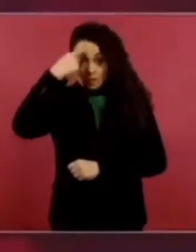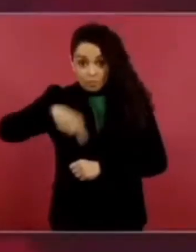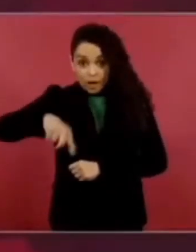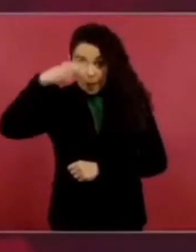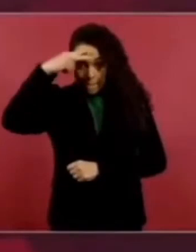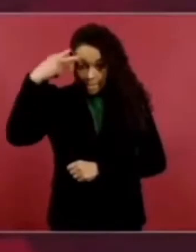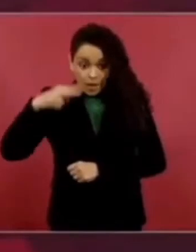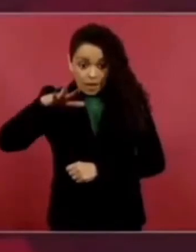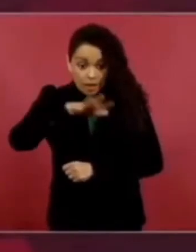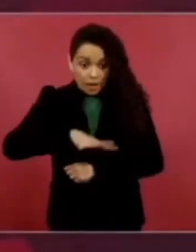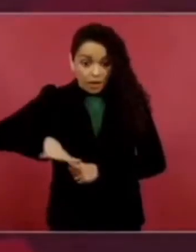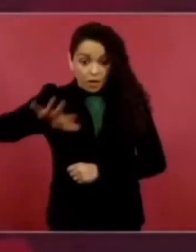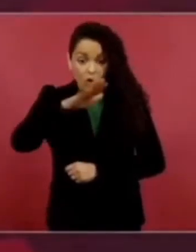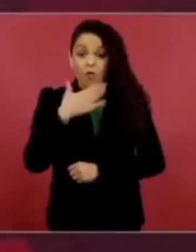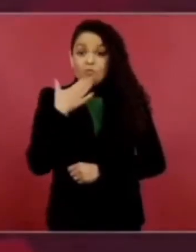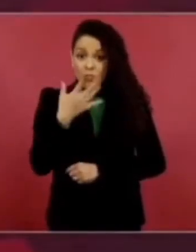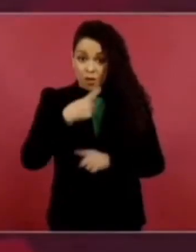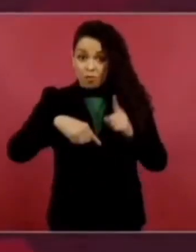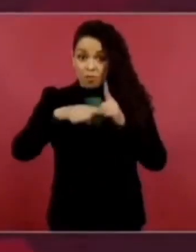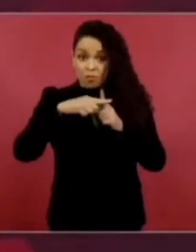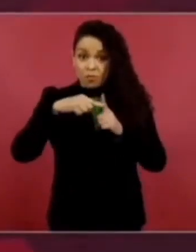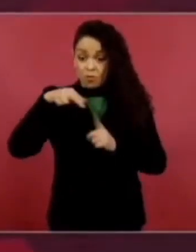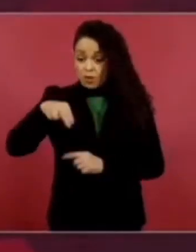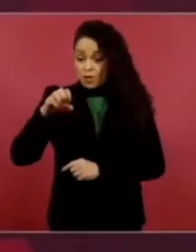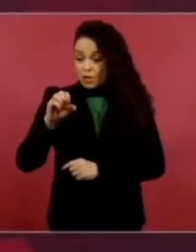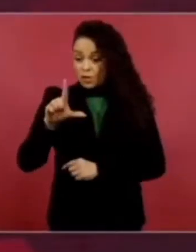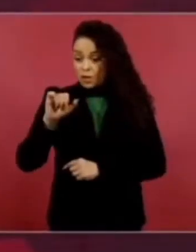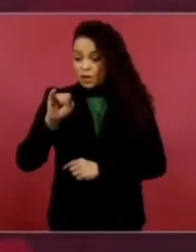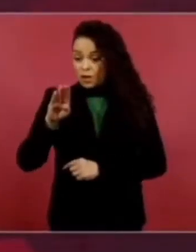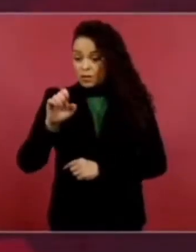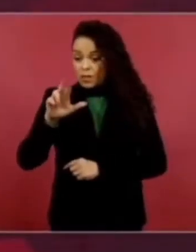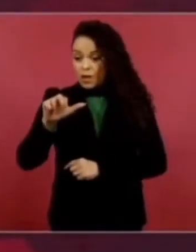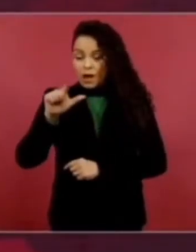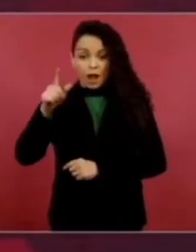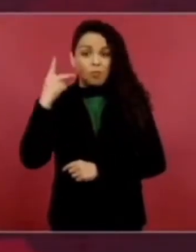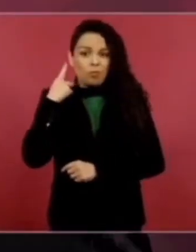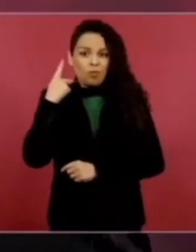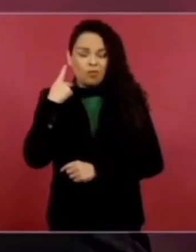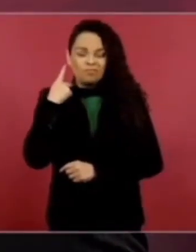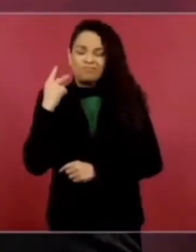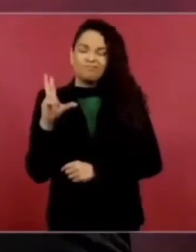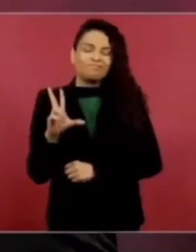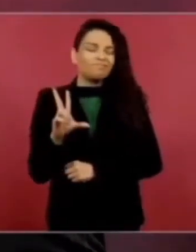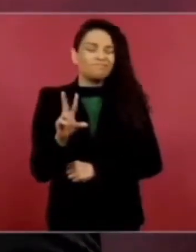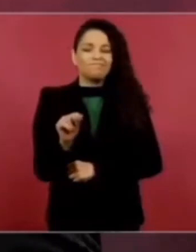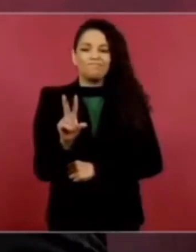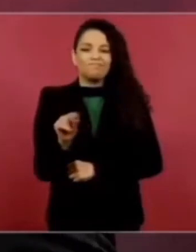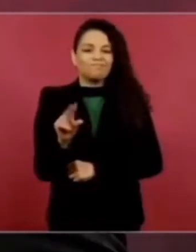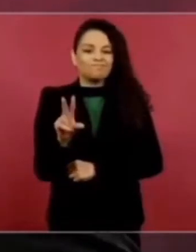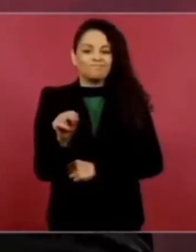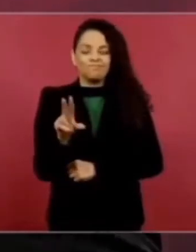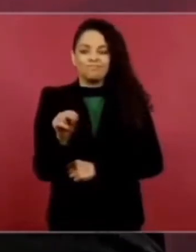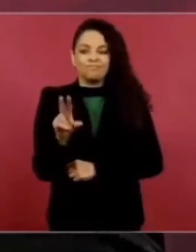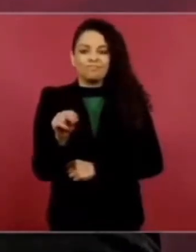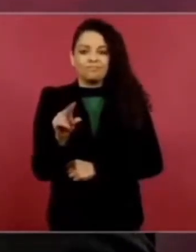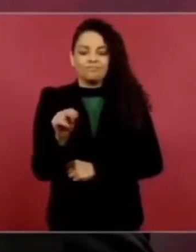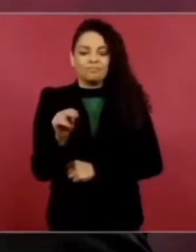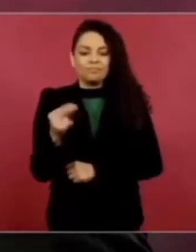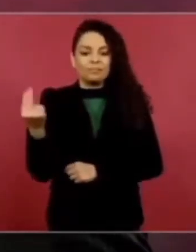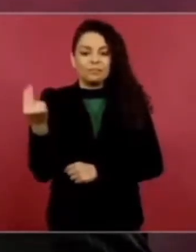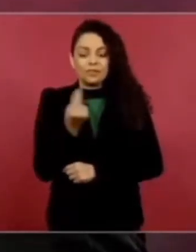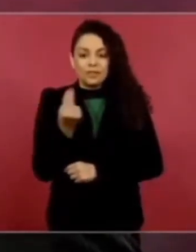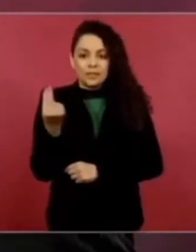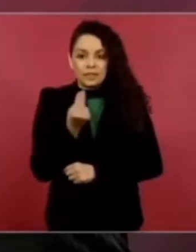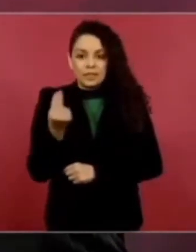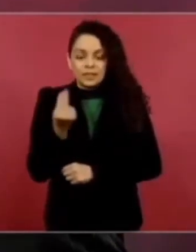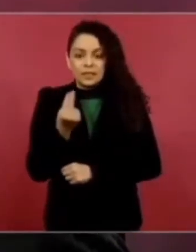darle más importancia a la inversión pública